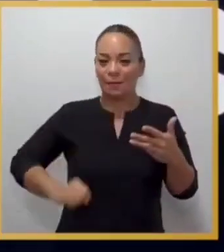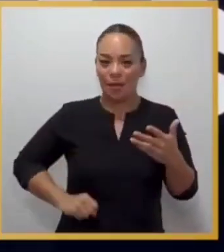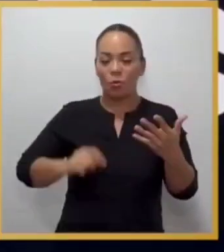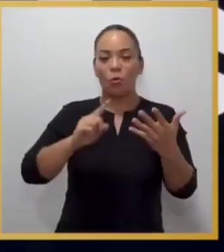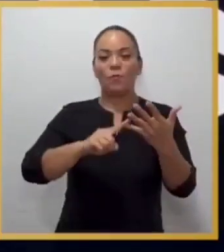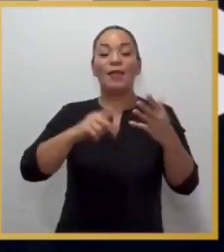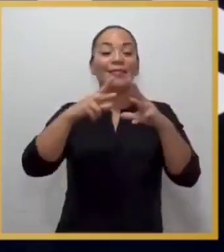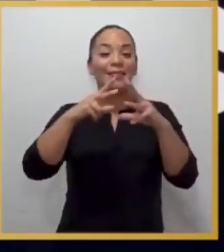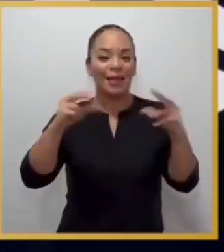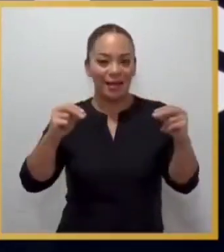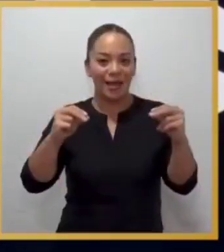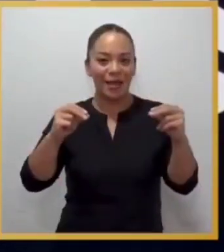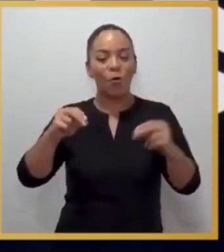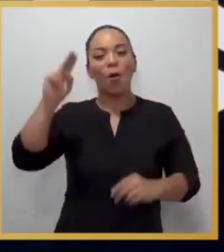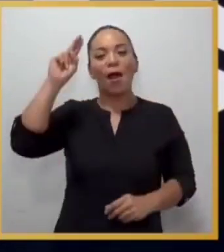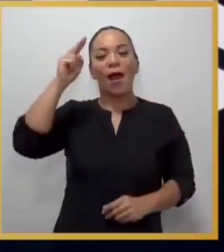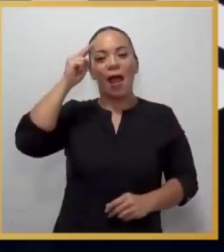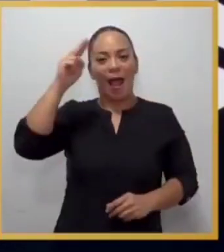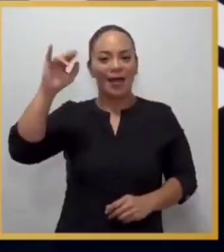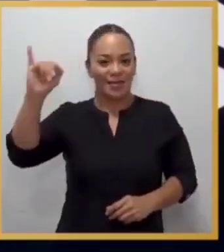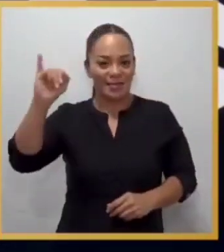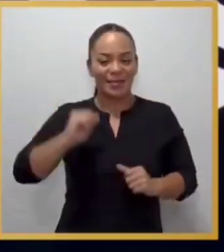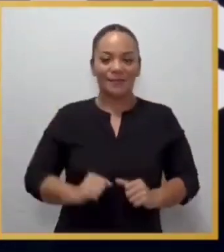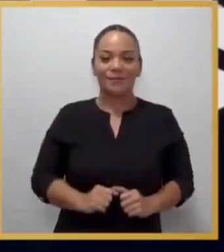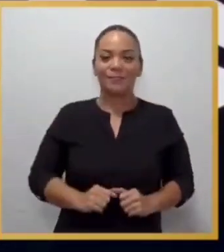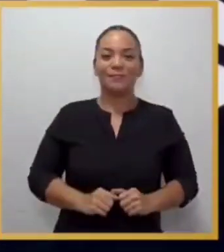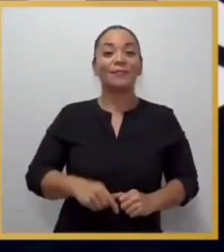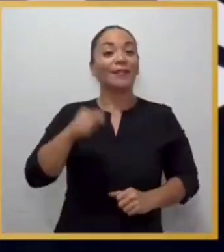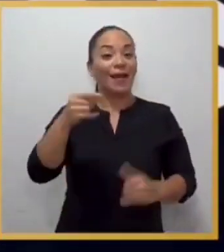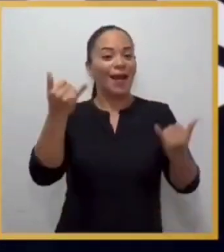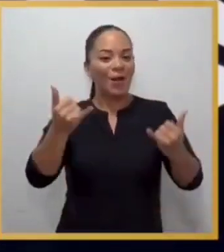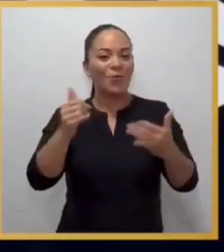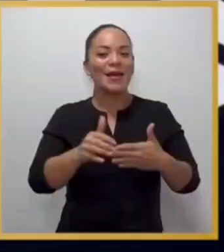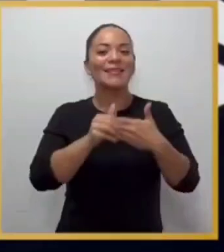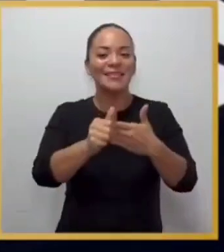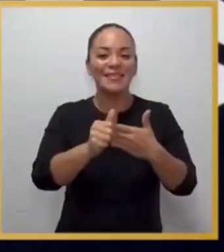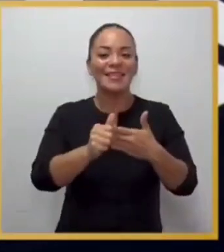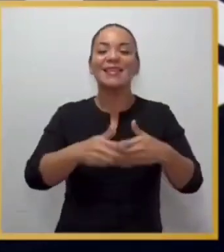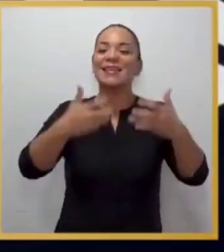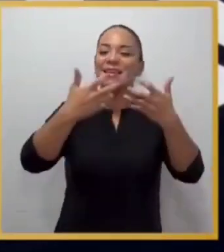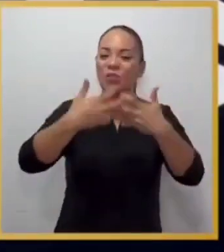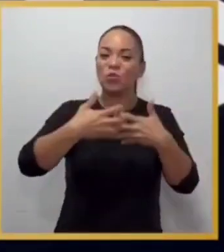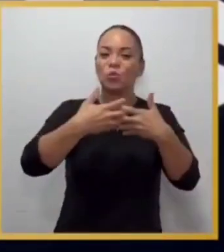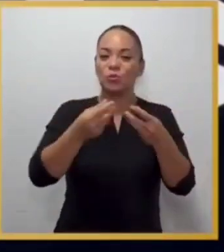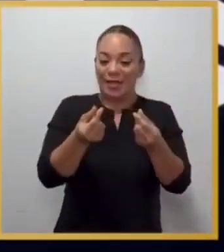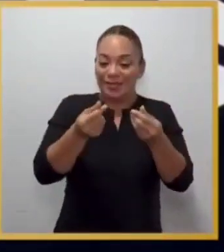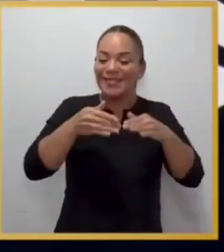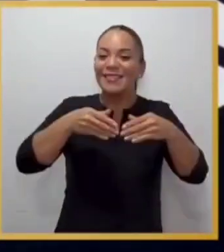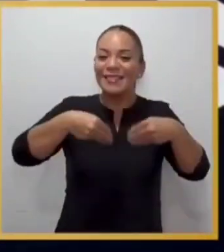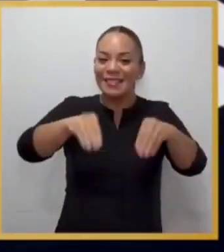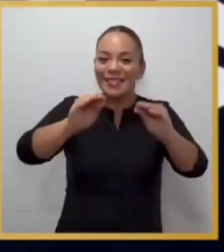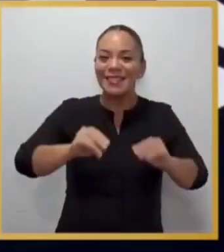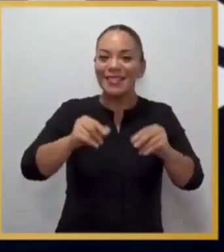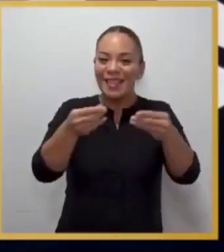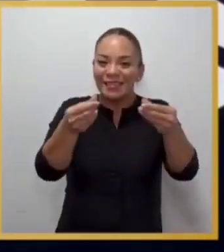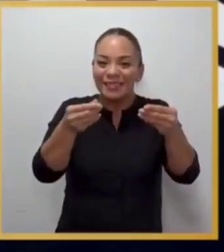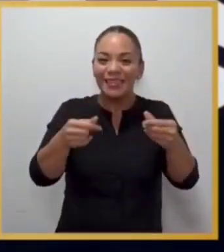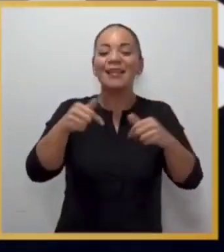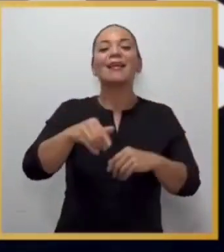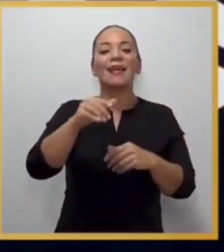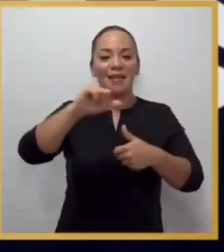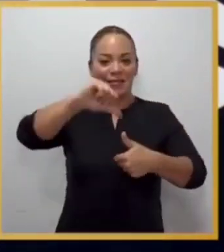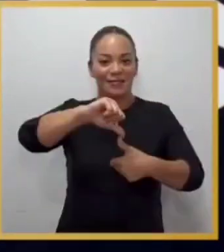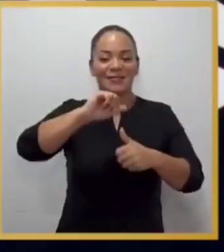la de la industria de Kosovo.